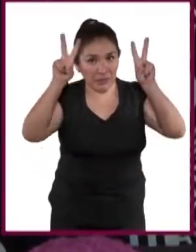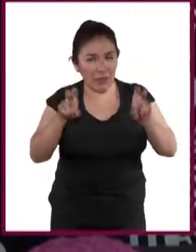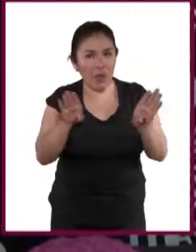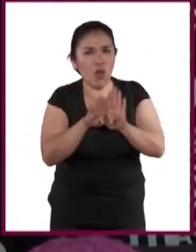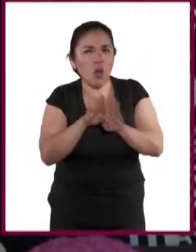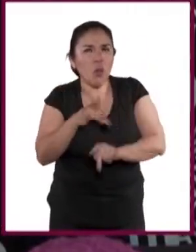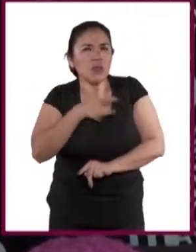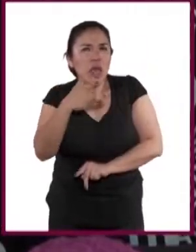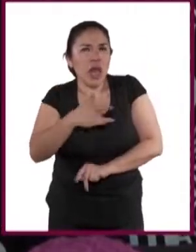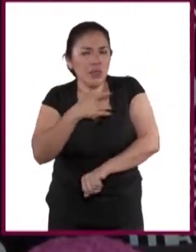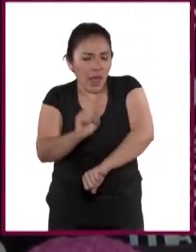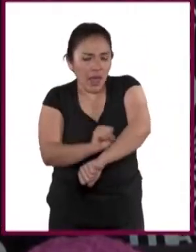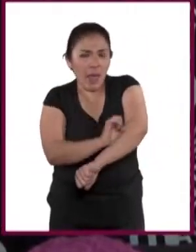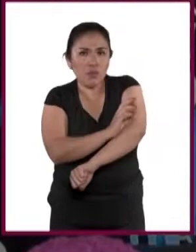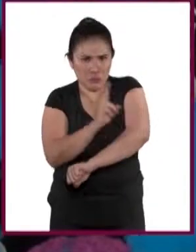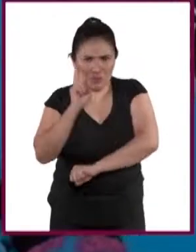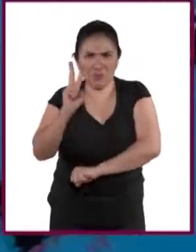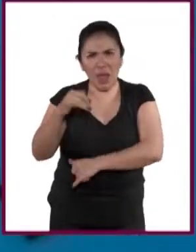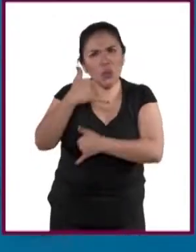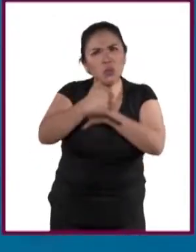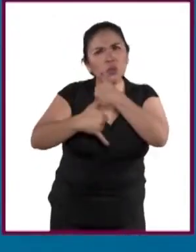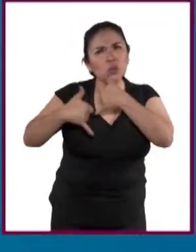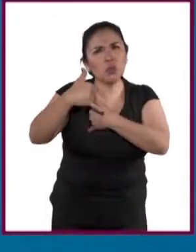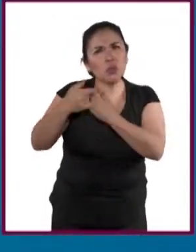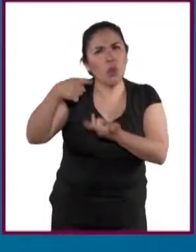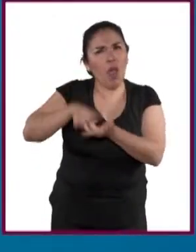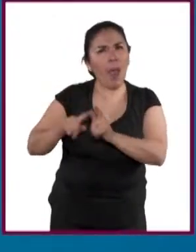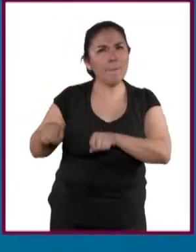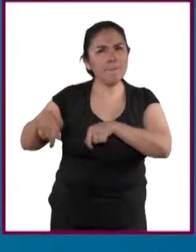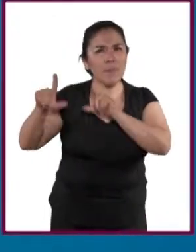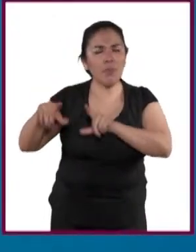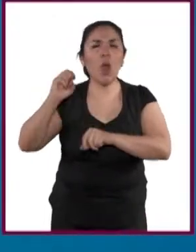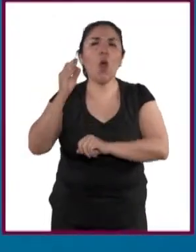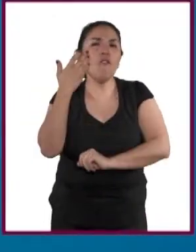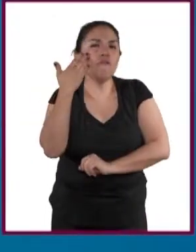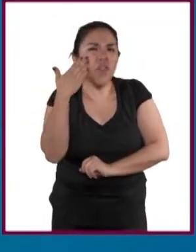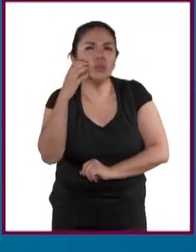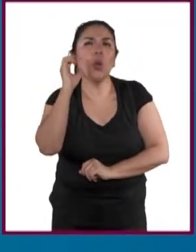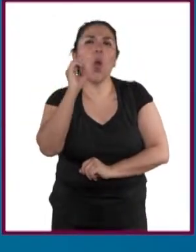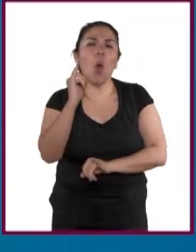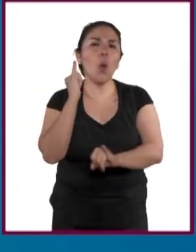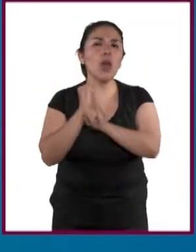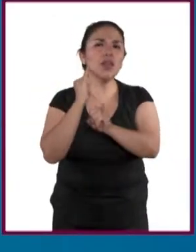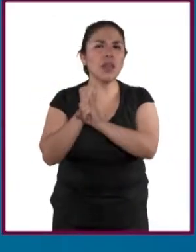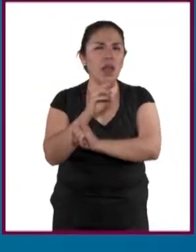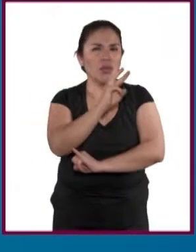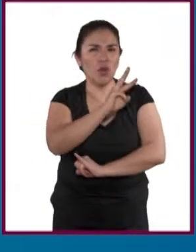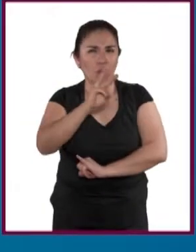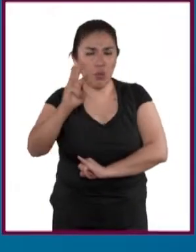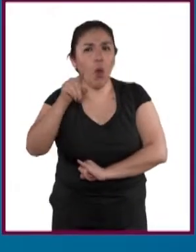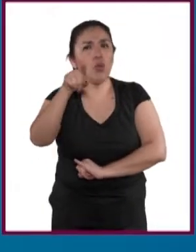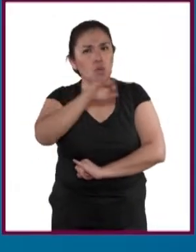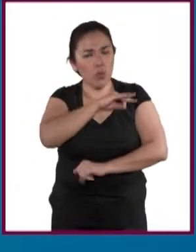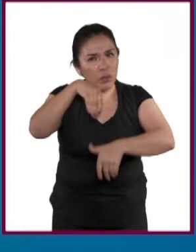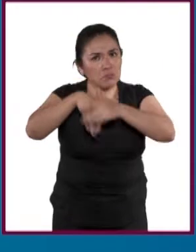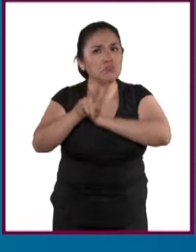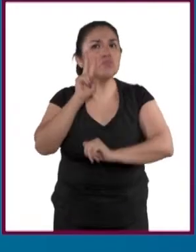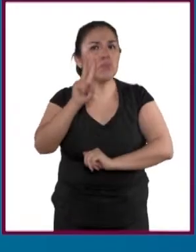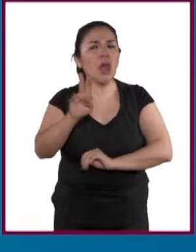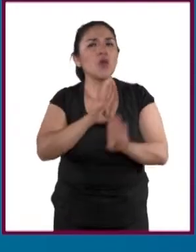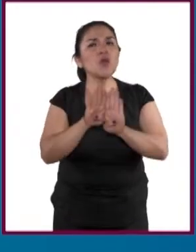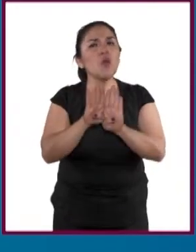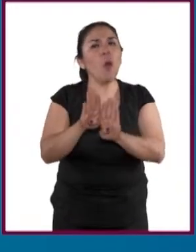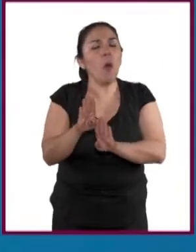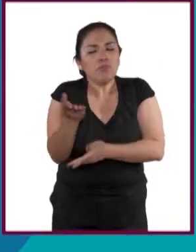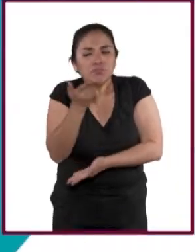manejo de emociones, entra a nuestro canal de YouTube, a nuestro grupo de Facebook o a nuestra página de Internet. Ahí podríamos tener un